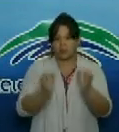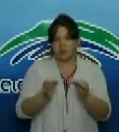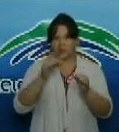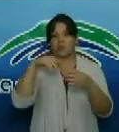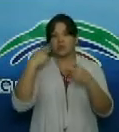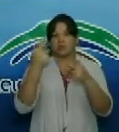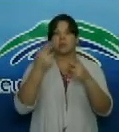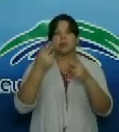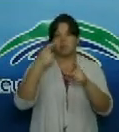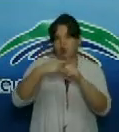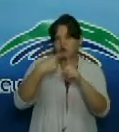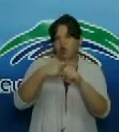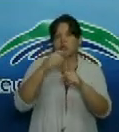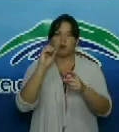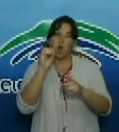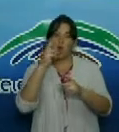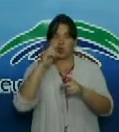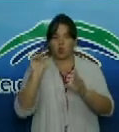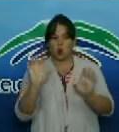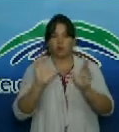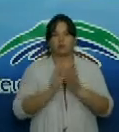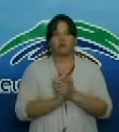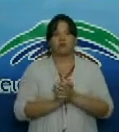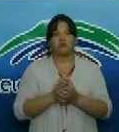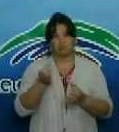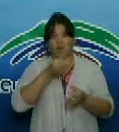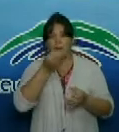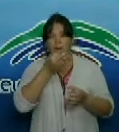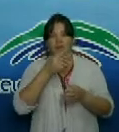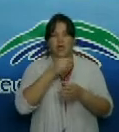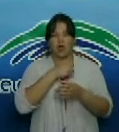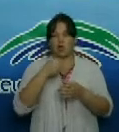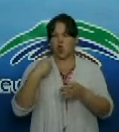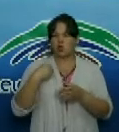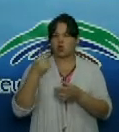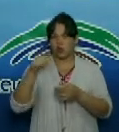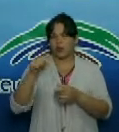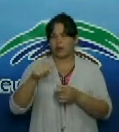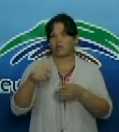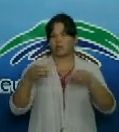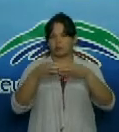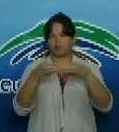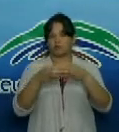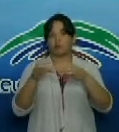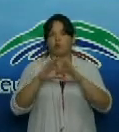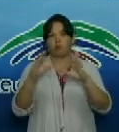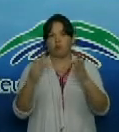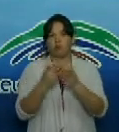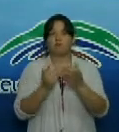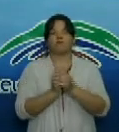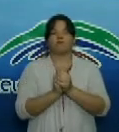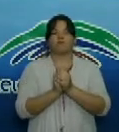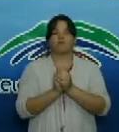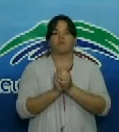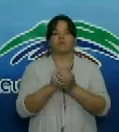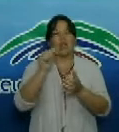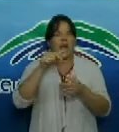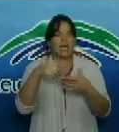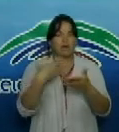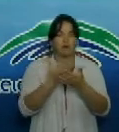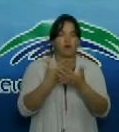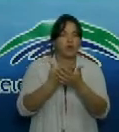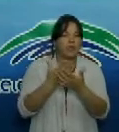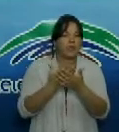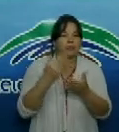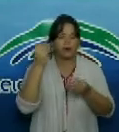COVID-19 manifestó la doctora Cecilia Lora Guzmán directora de esta policlínica Más de 4.000 pruebas para la COVID